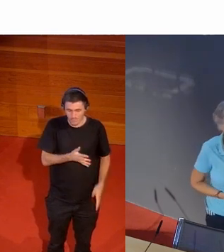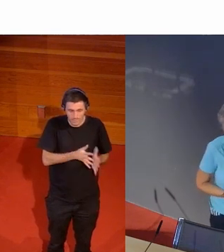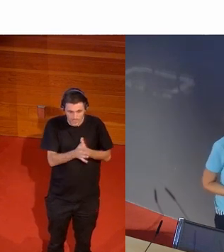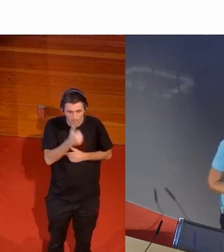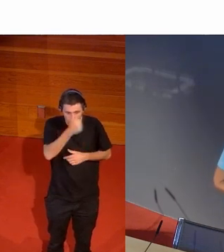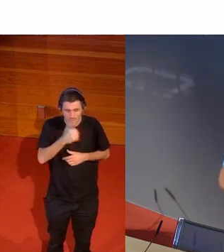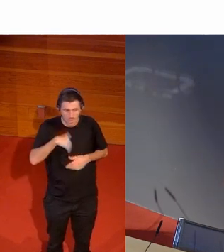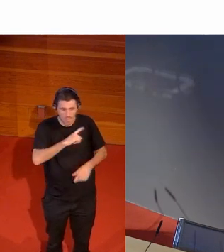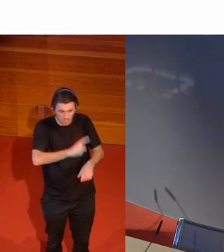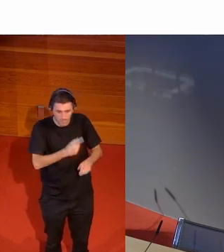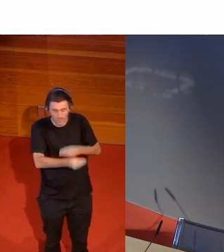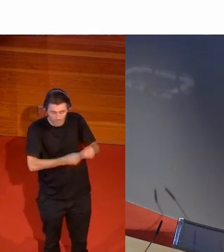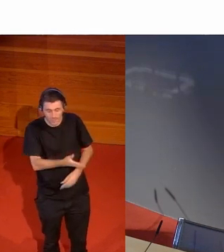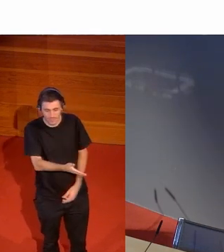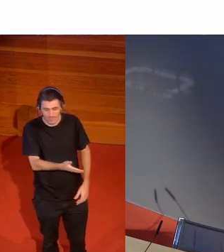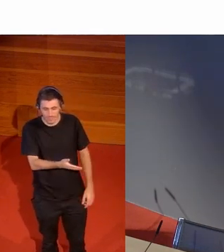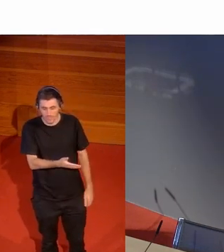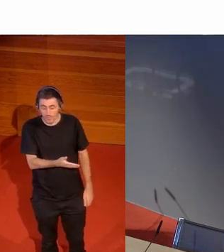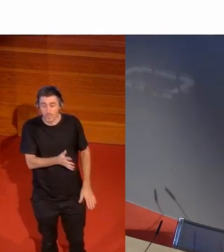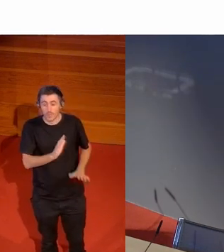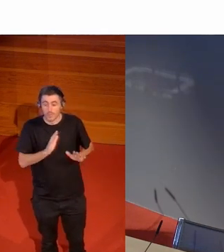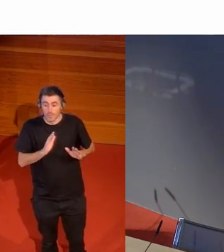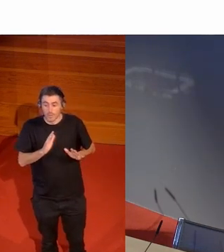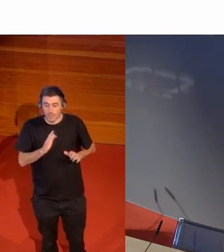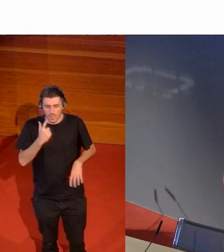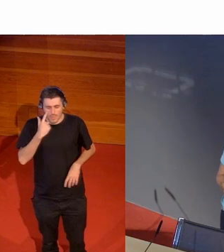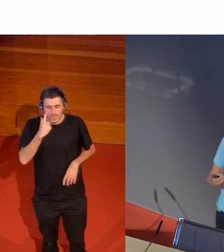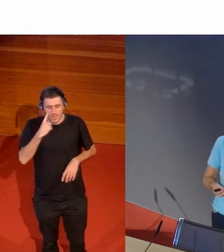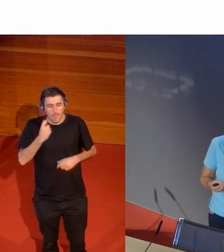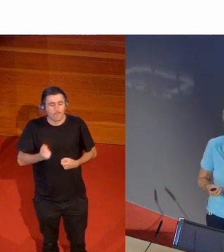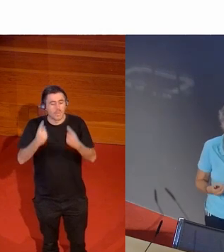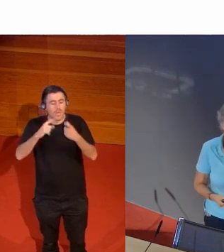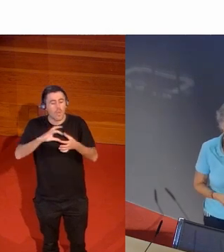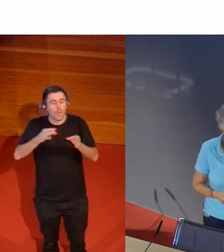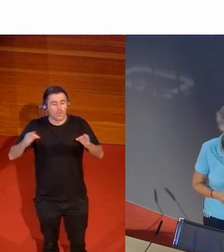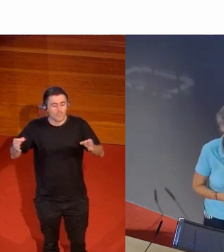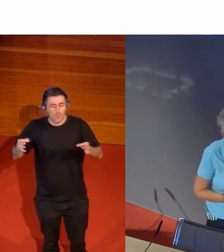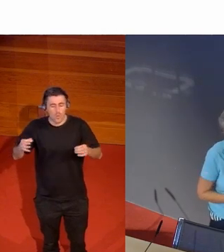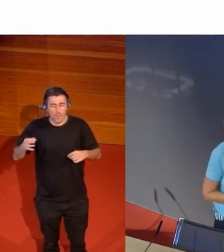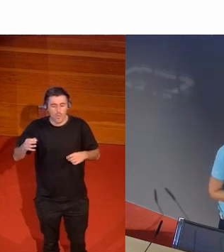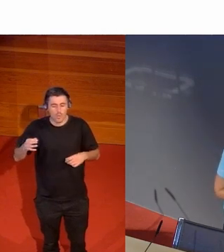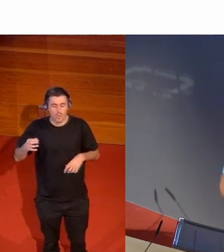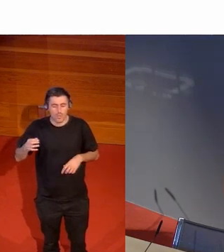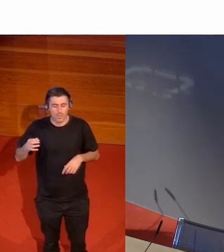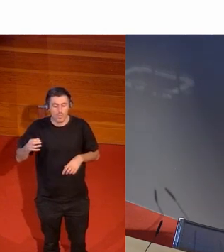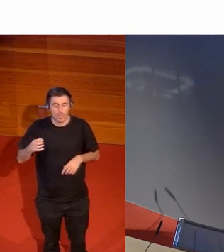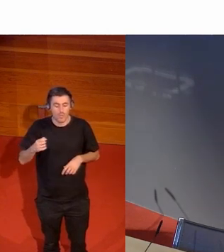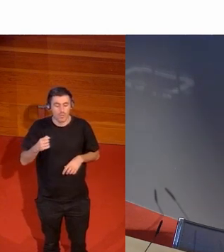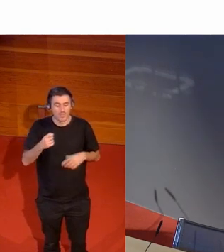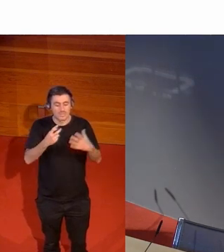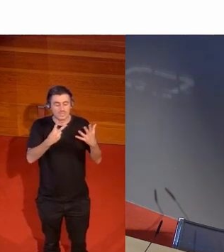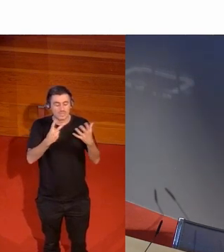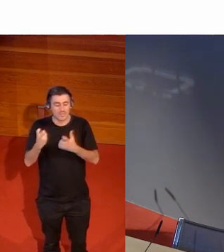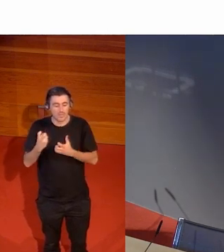deporte pero bueno vámonos a los primeros Juegos Olímpicos que fueron en el año 777 antes de Cristo